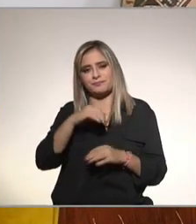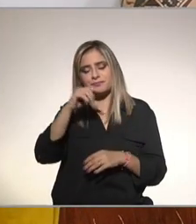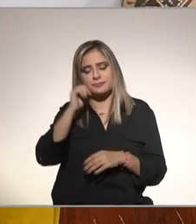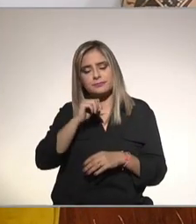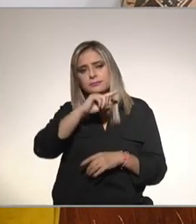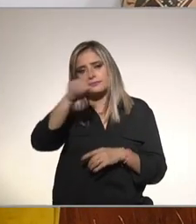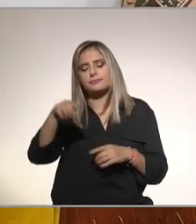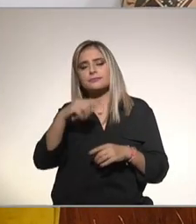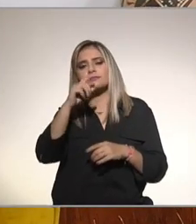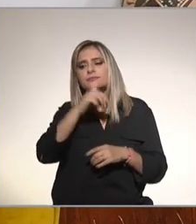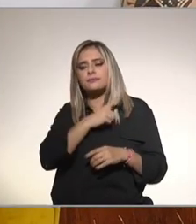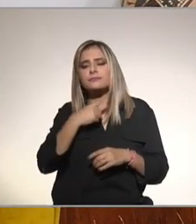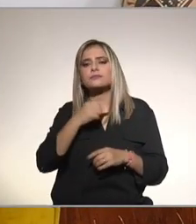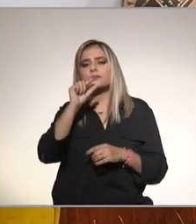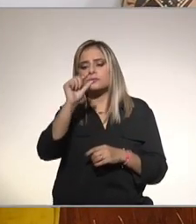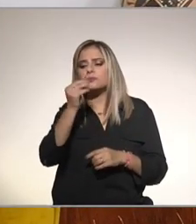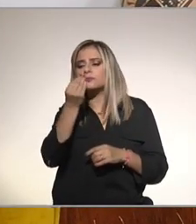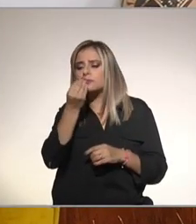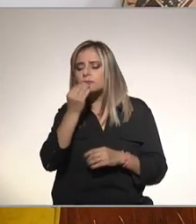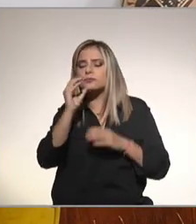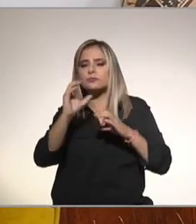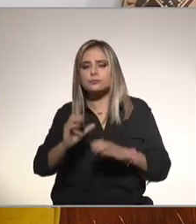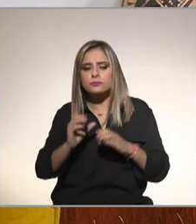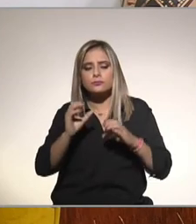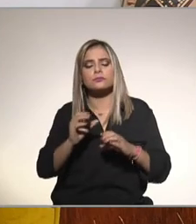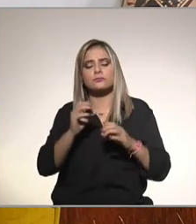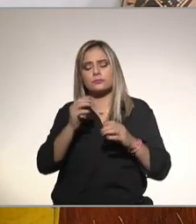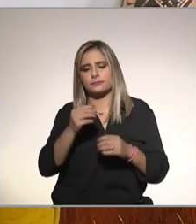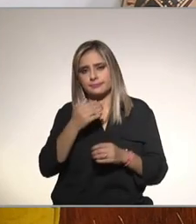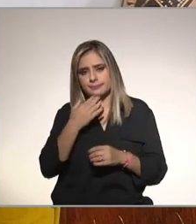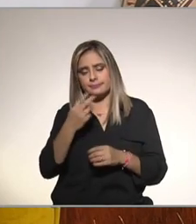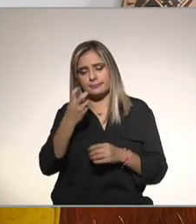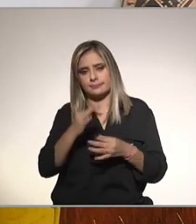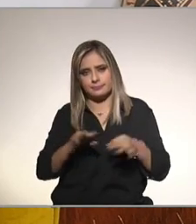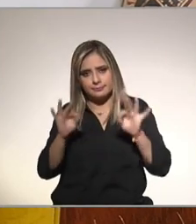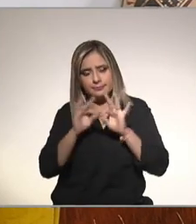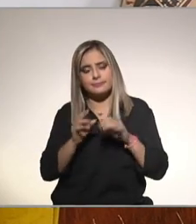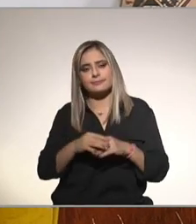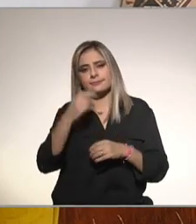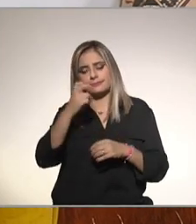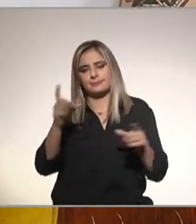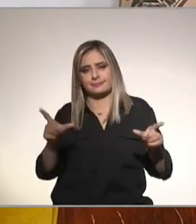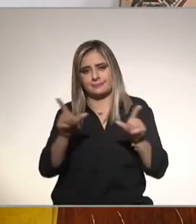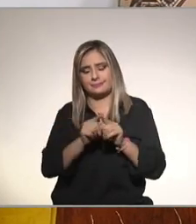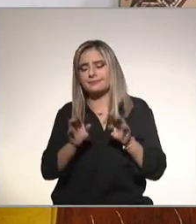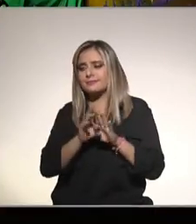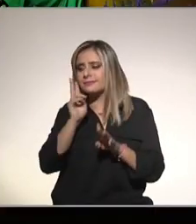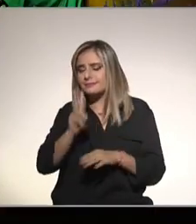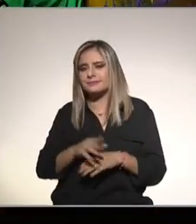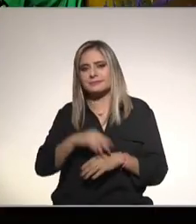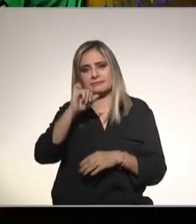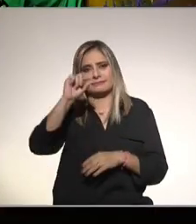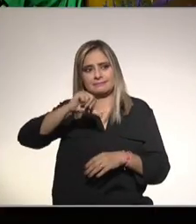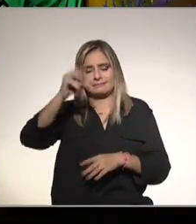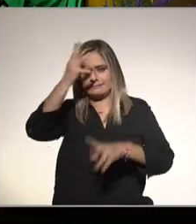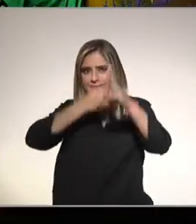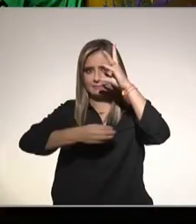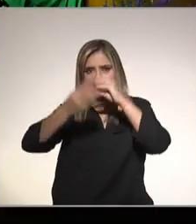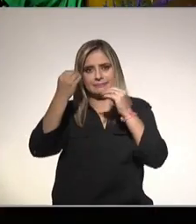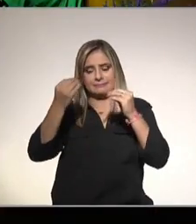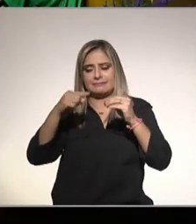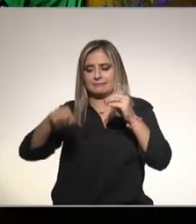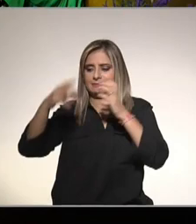medicina la palabra clave es moderadamente bueno pues llegamos al final del programa Citali ¿cómo viste? ay aprendimos muchísimo y la